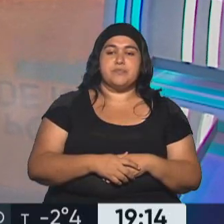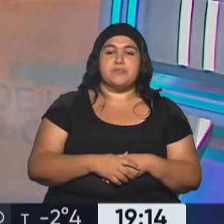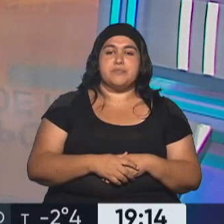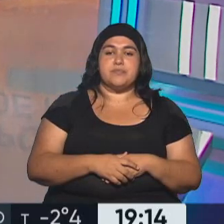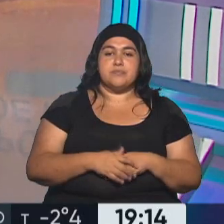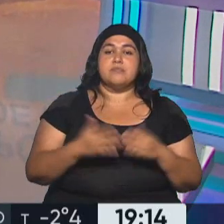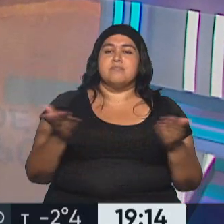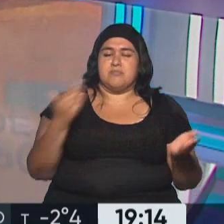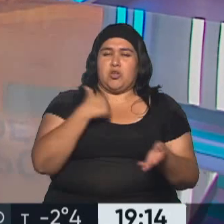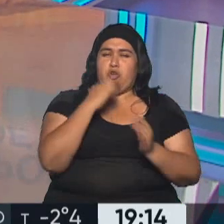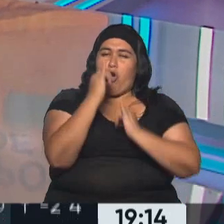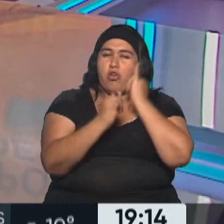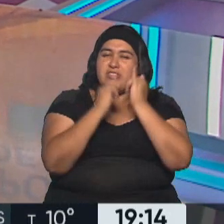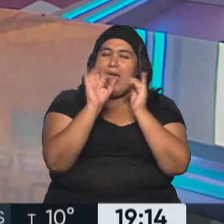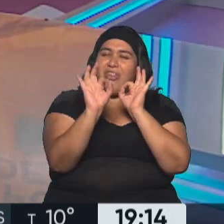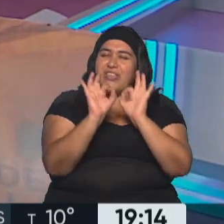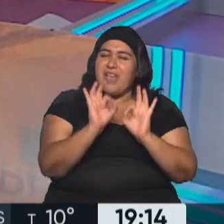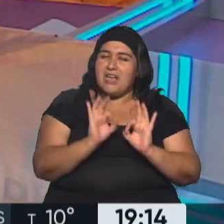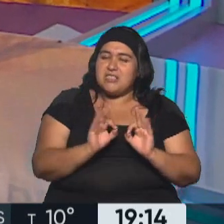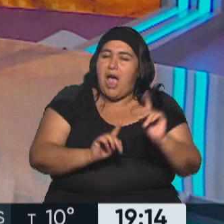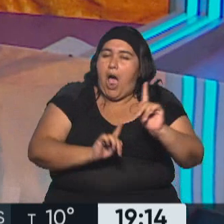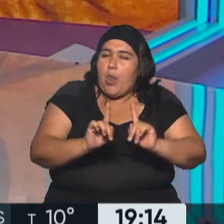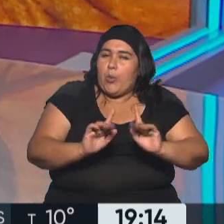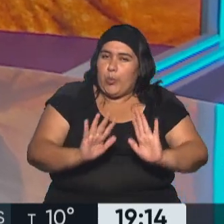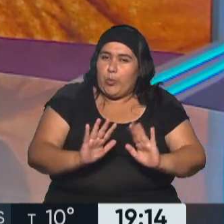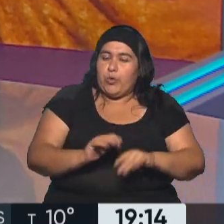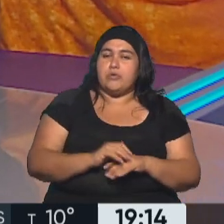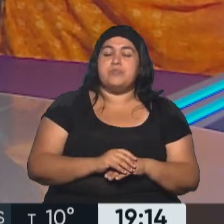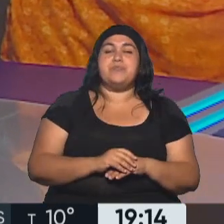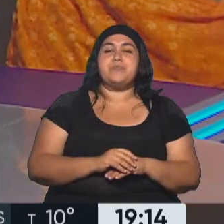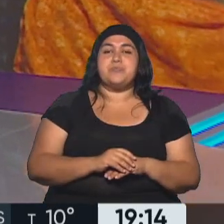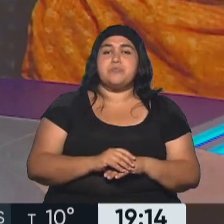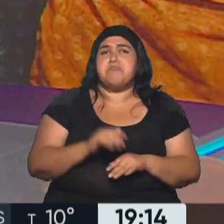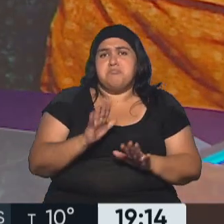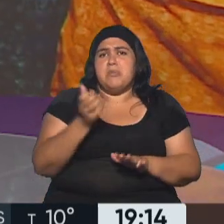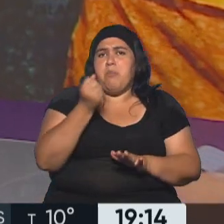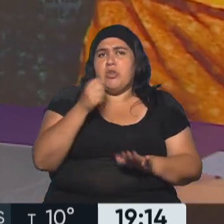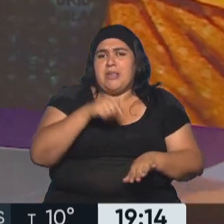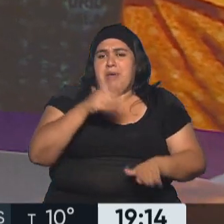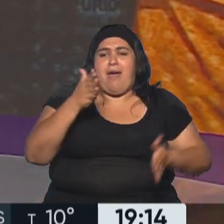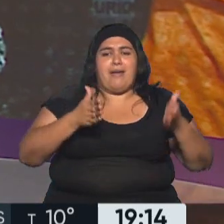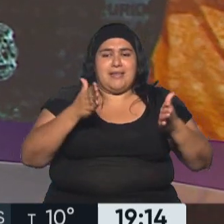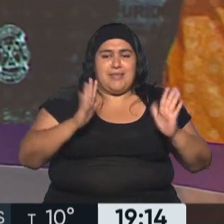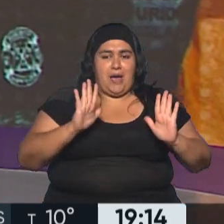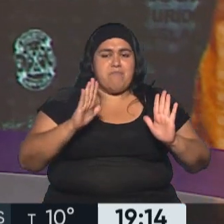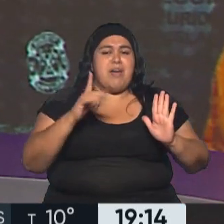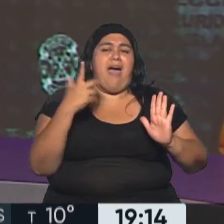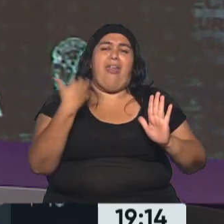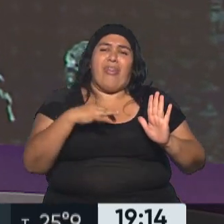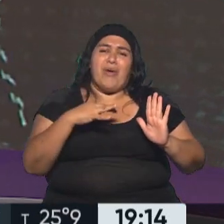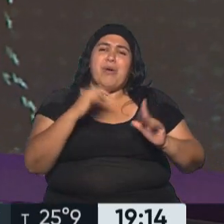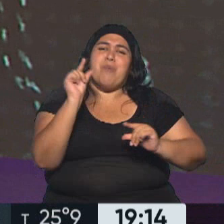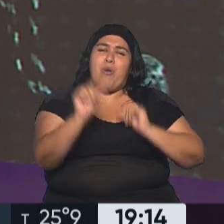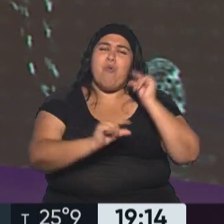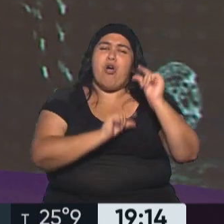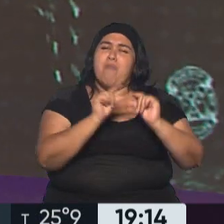Yo te voy a contar algunos datos que me parece que son importantes para esta etapa. Después me parece que deberíamos empezar a silenciar